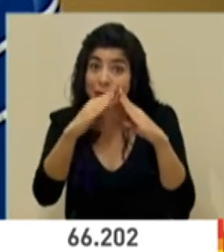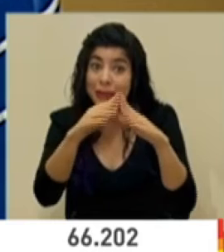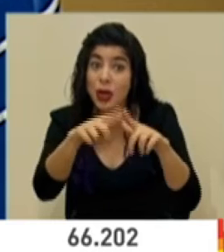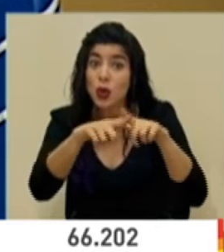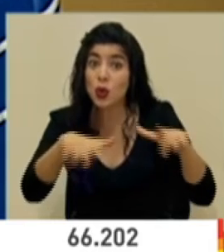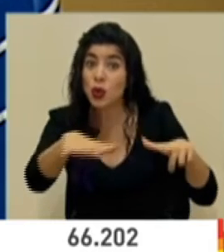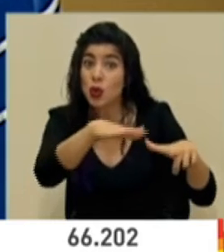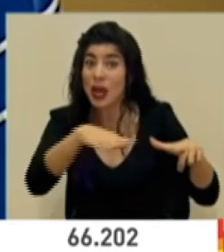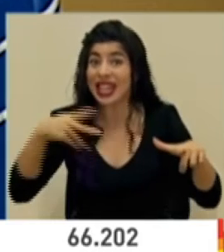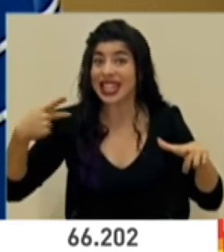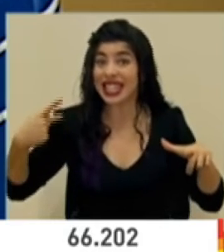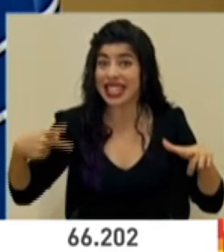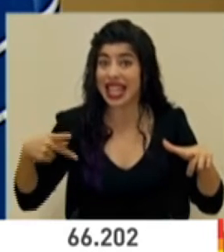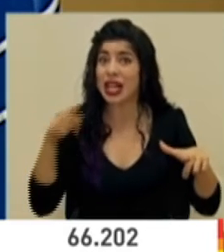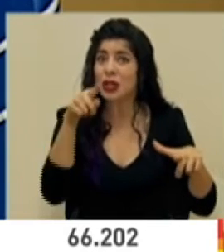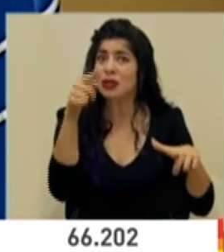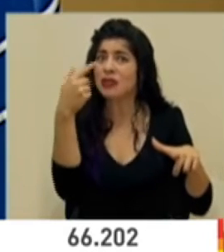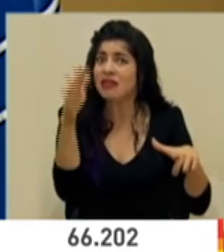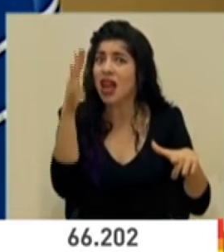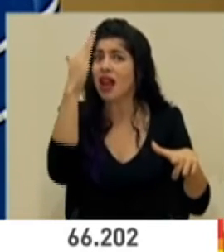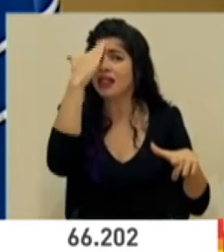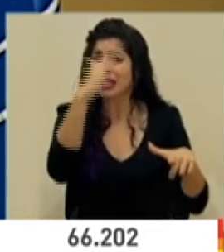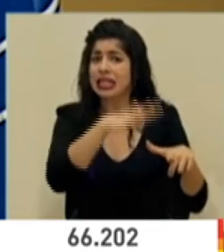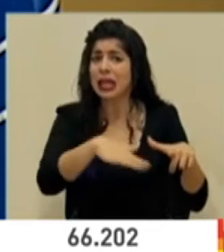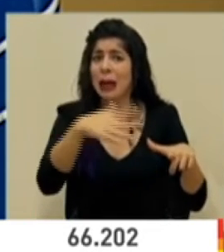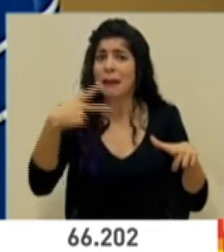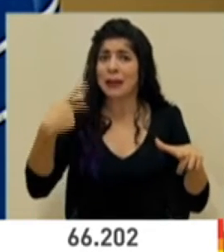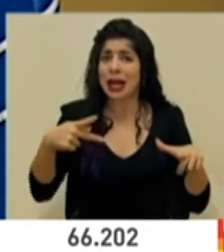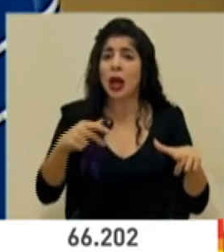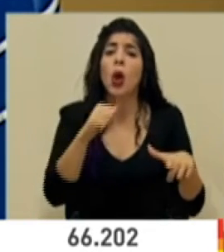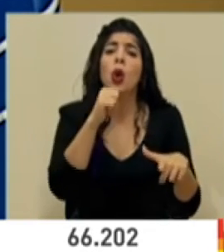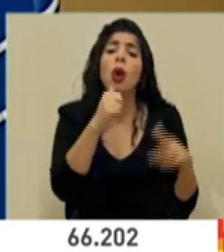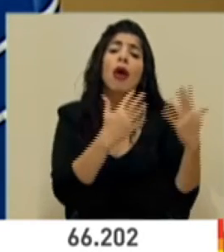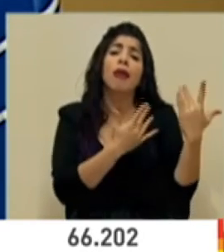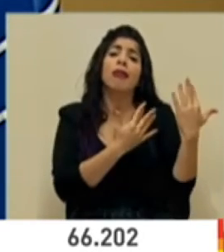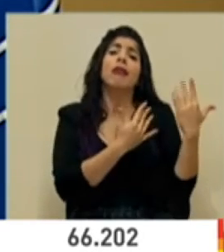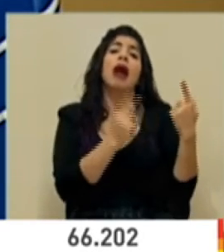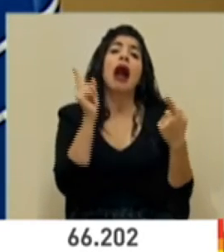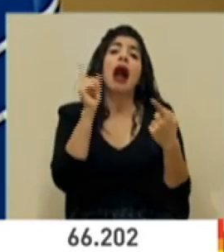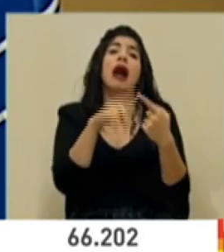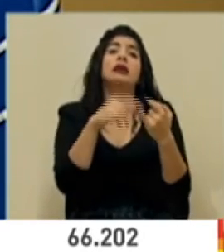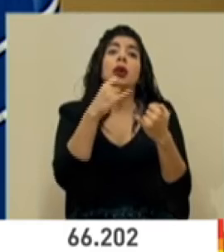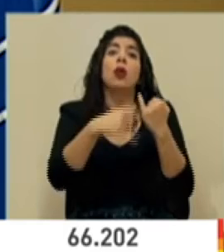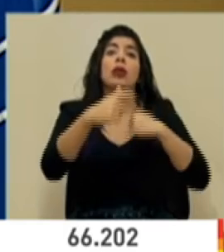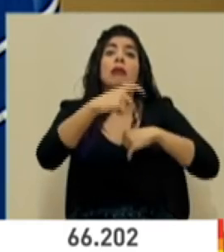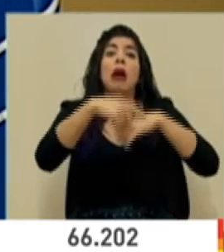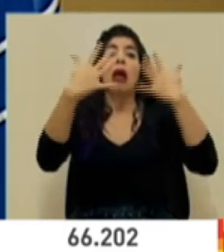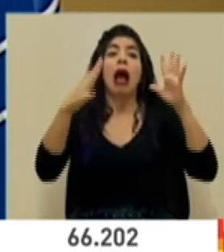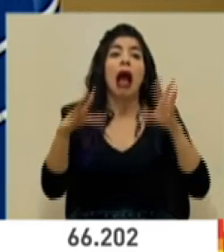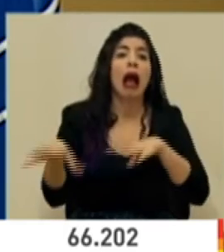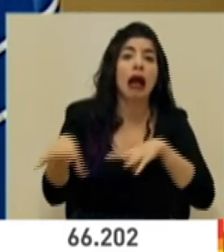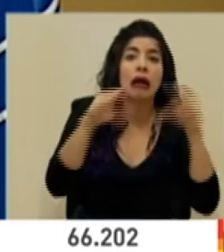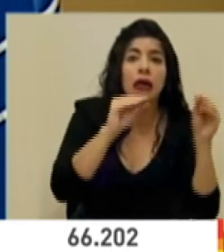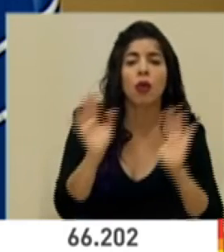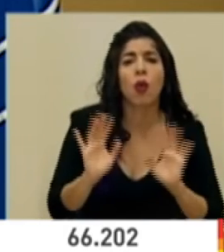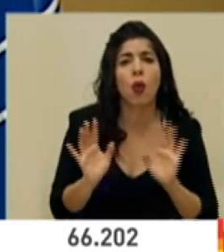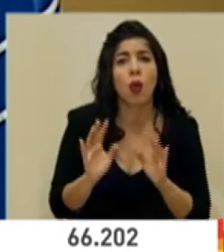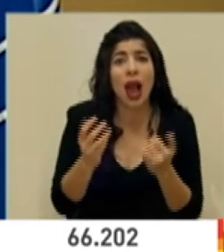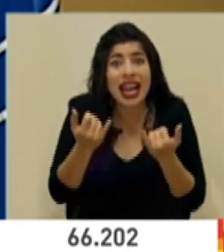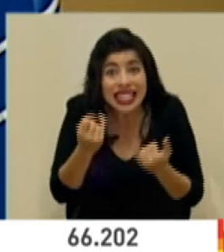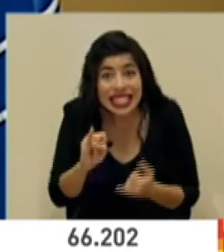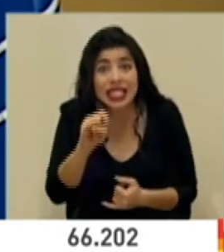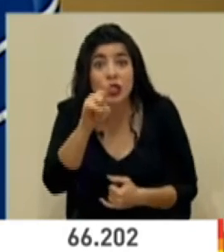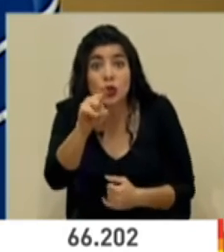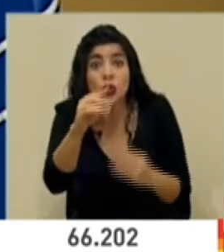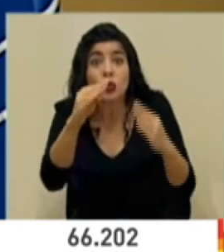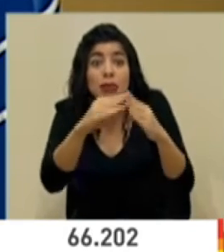conocidas, que tradicionalmente se afectan, por favor no esperemos hasta el último momento para movilizarnos si estamos en una zona